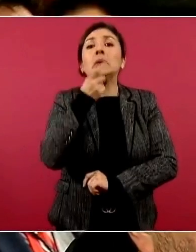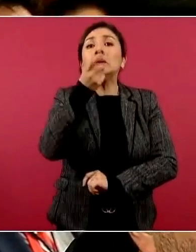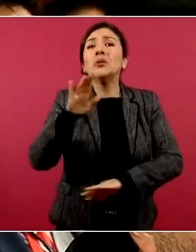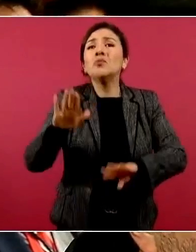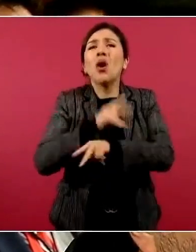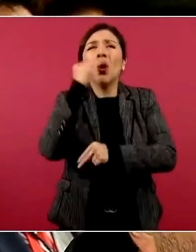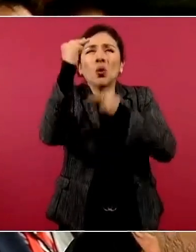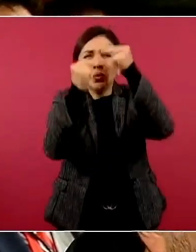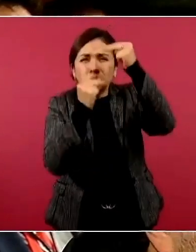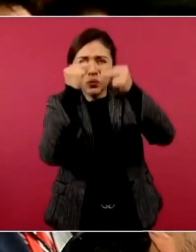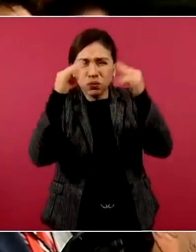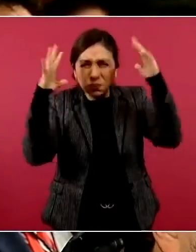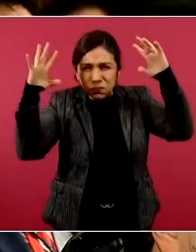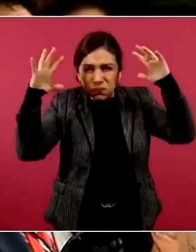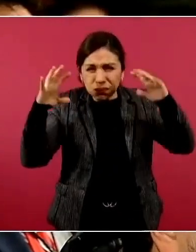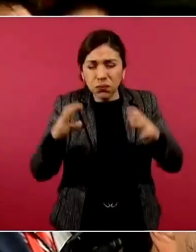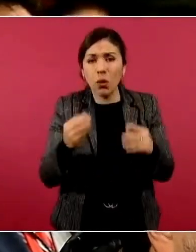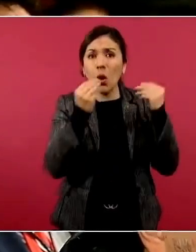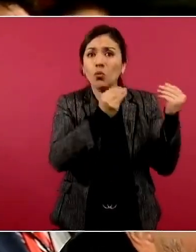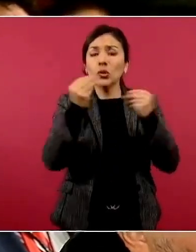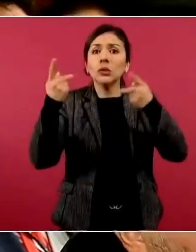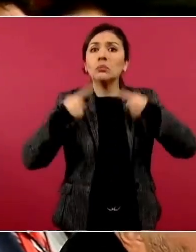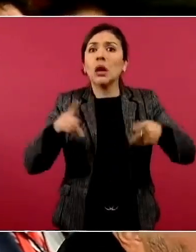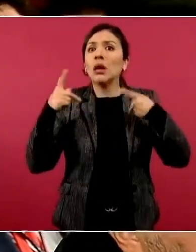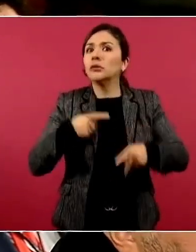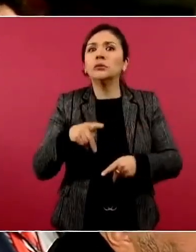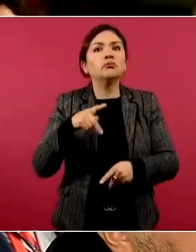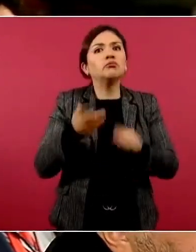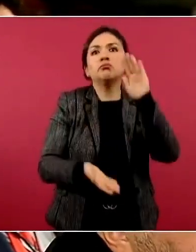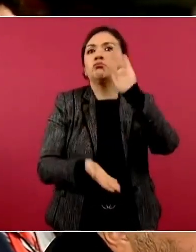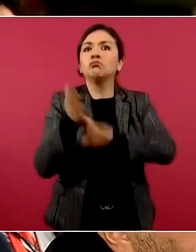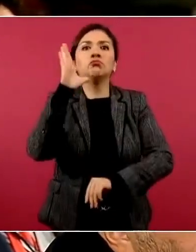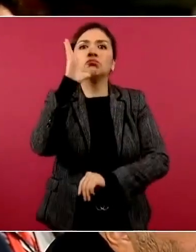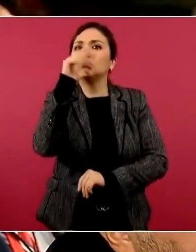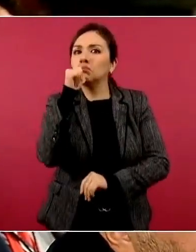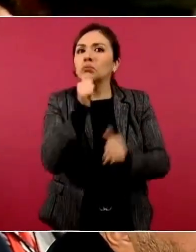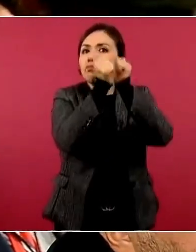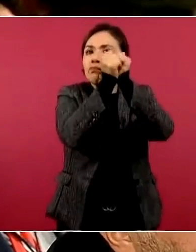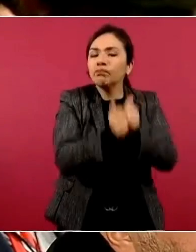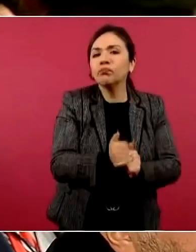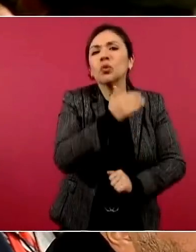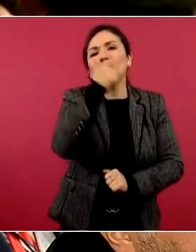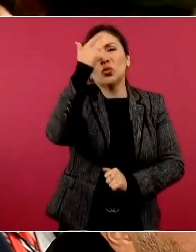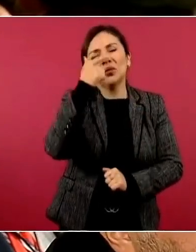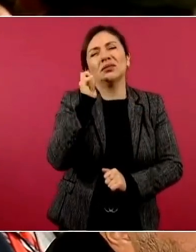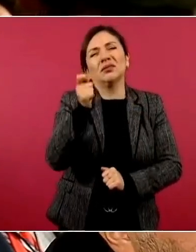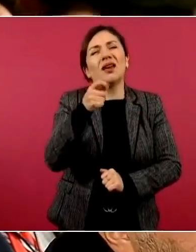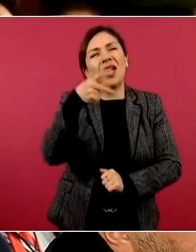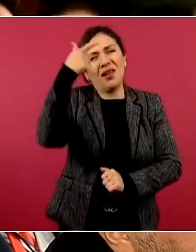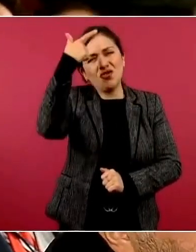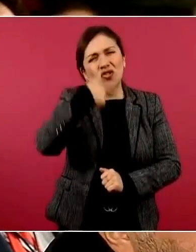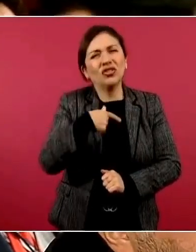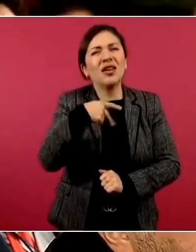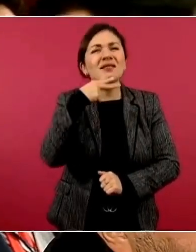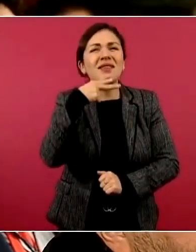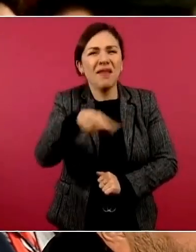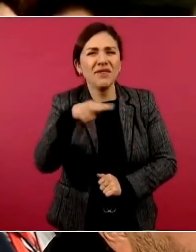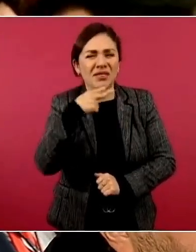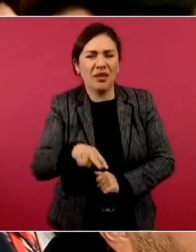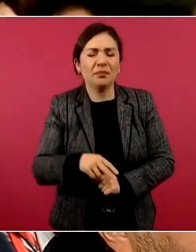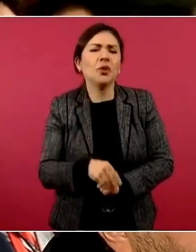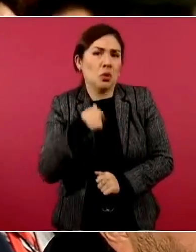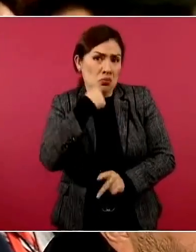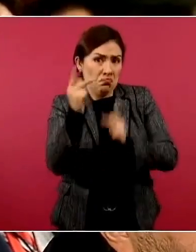la neblina, cientos de viajeros se quedaron varados Nochebuena y Navidad. Preguntar qué